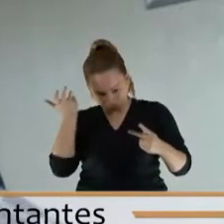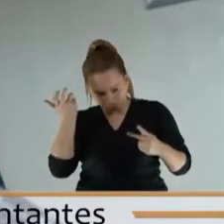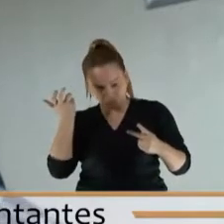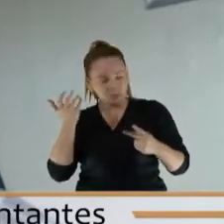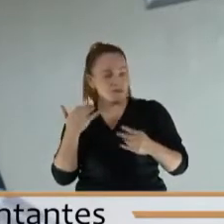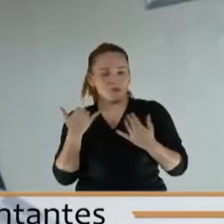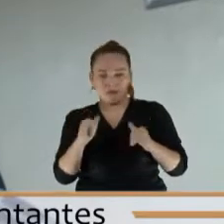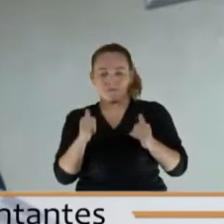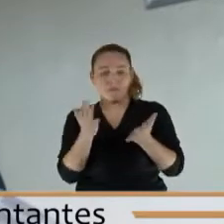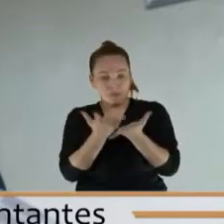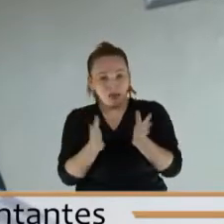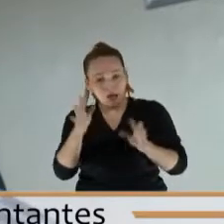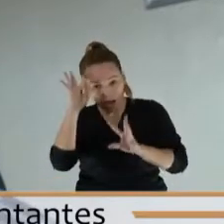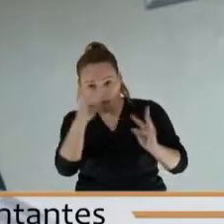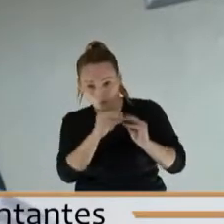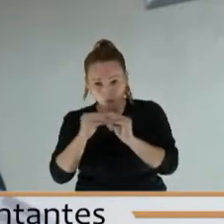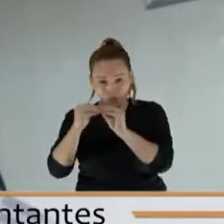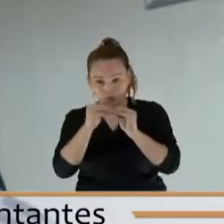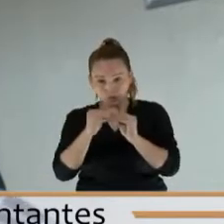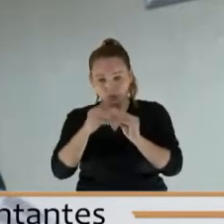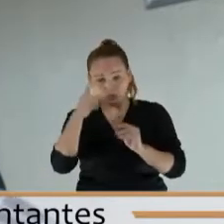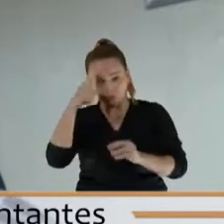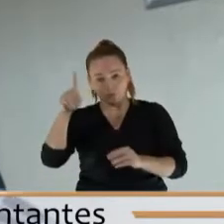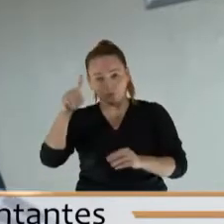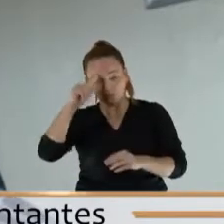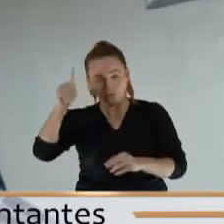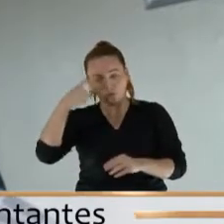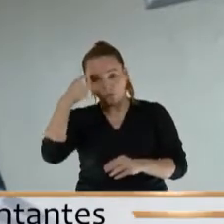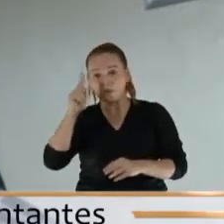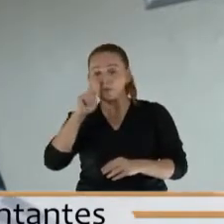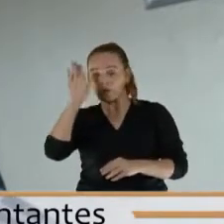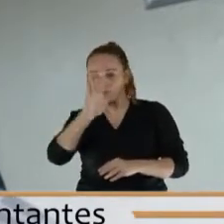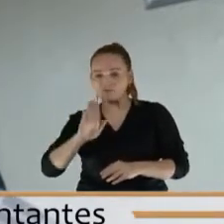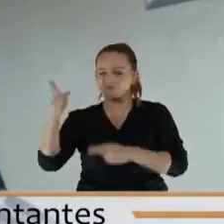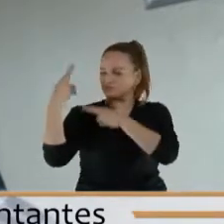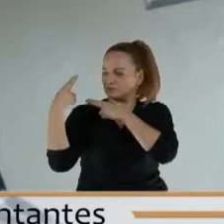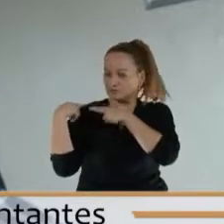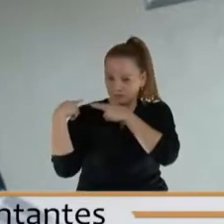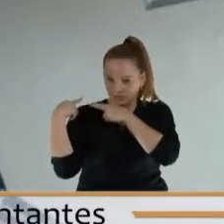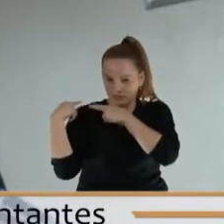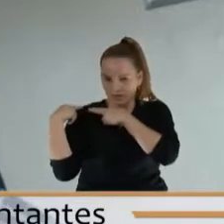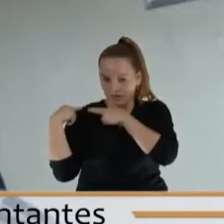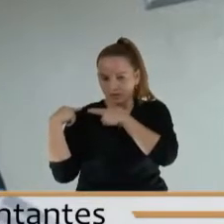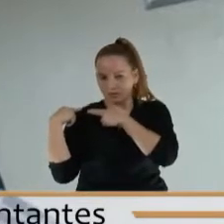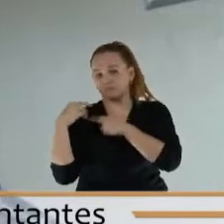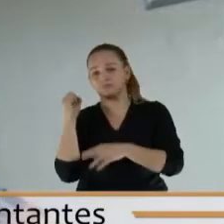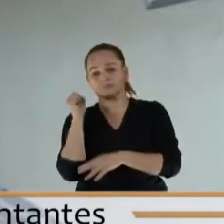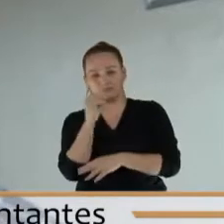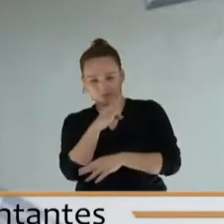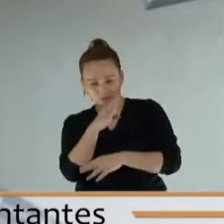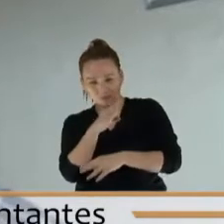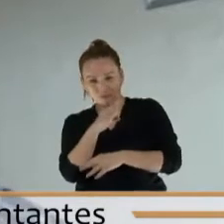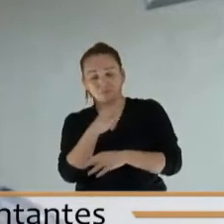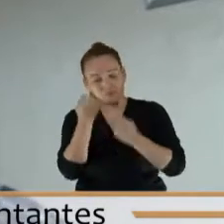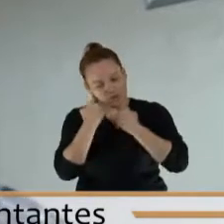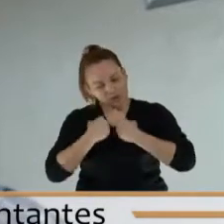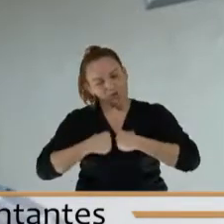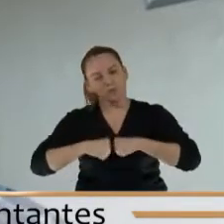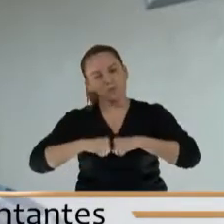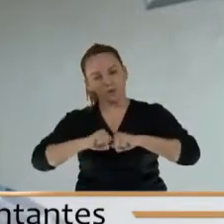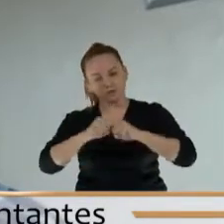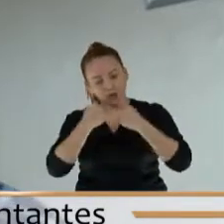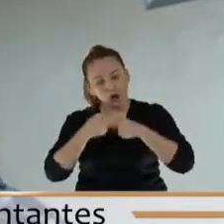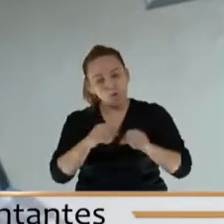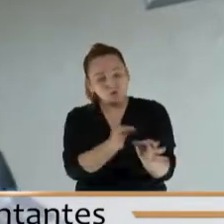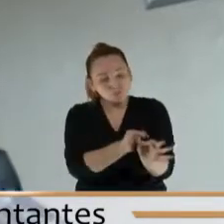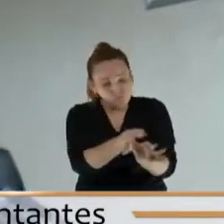concertado con el gobierno nacional estará a cargo de las transferencias y el esfuerzo que van a